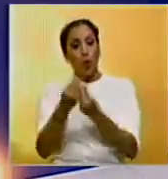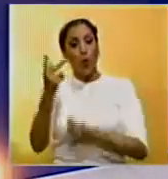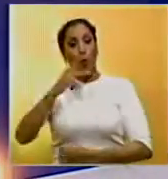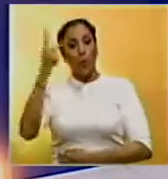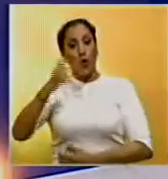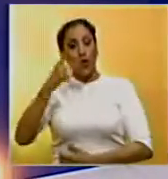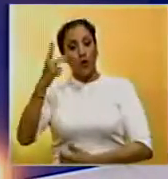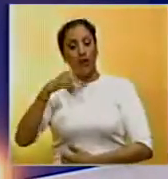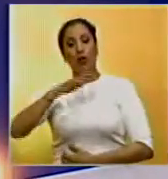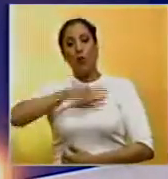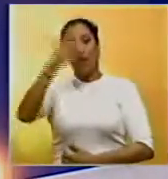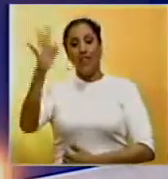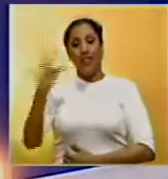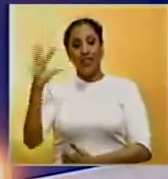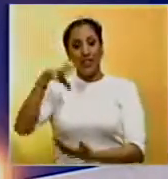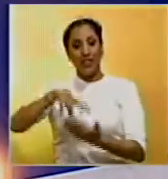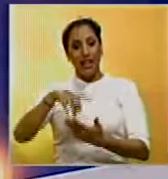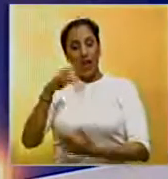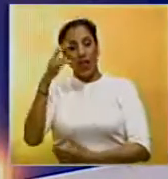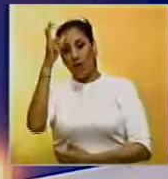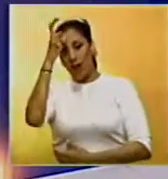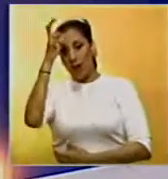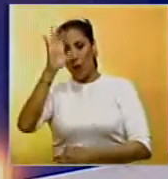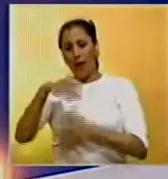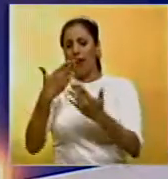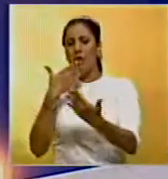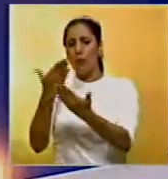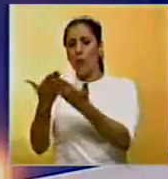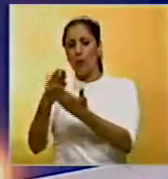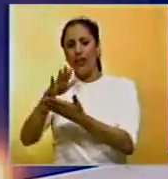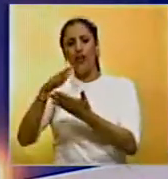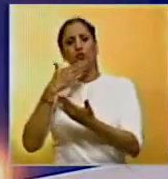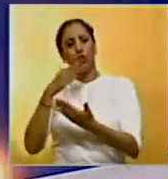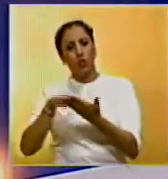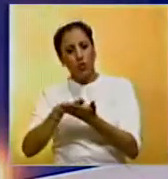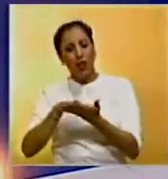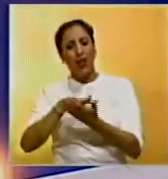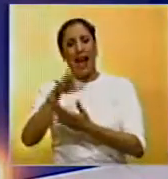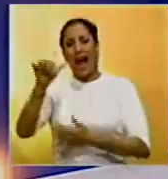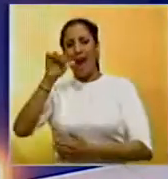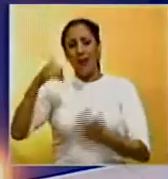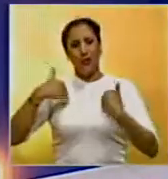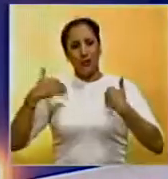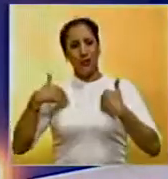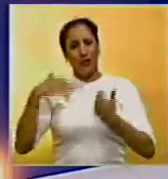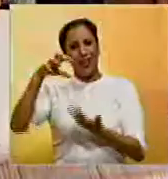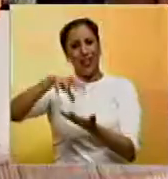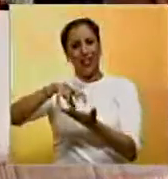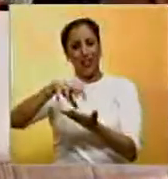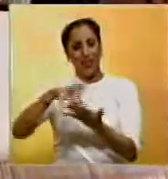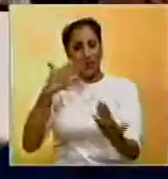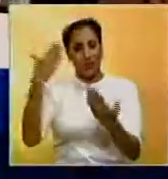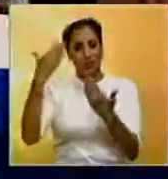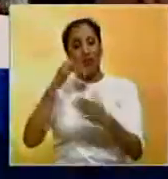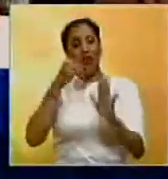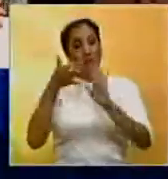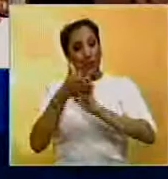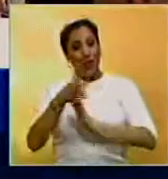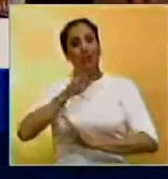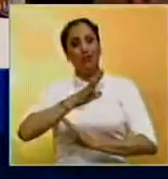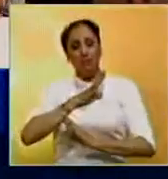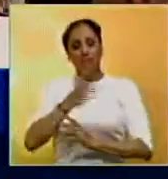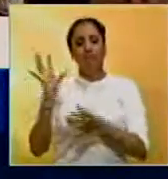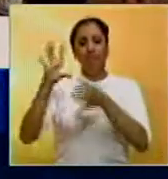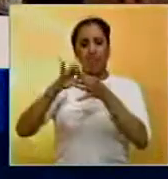municipio Federación del Estado Falcón para plantear soluciones ante el problema del agua que sufre la entidad. Gaviria manifestó que se